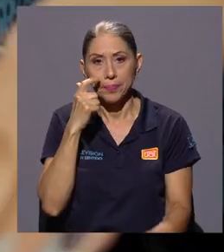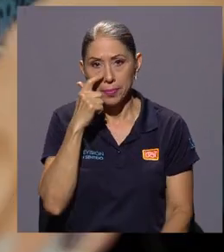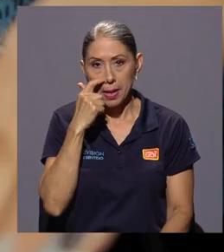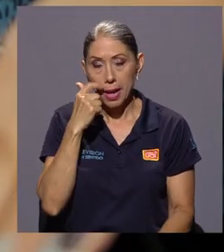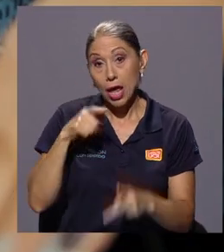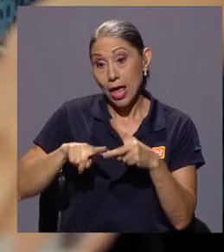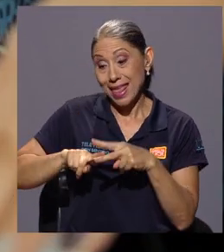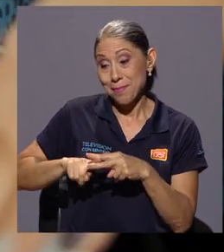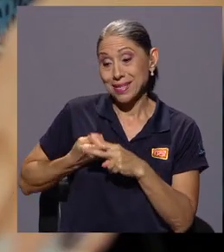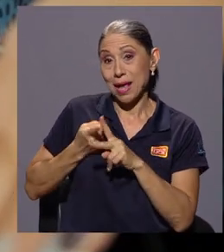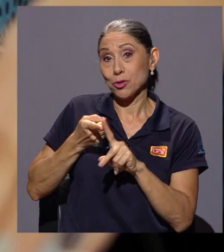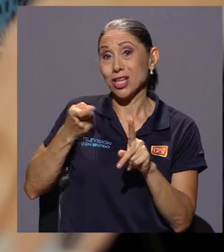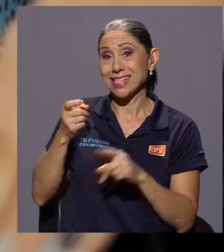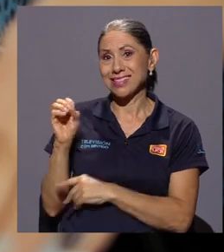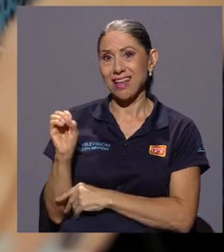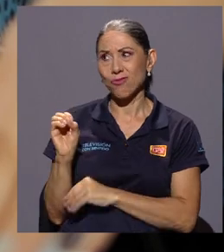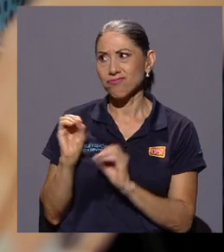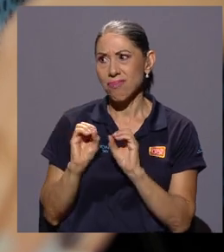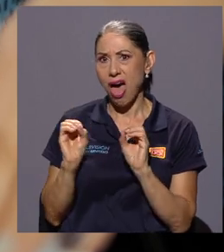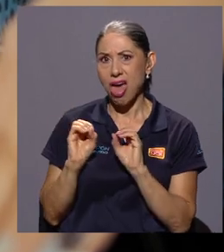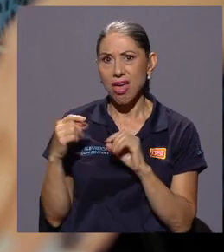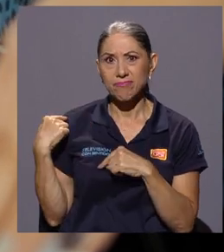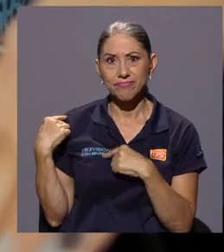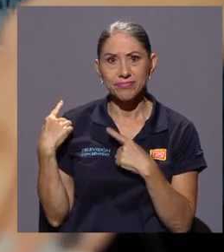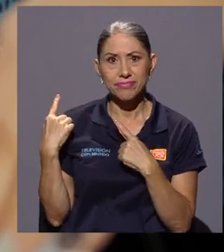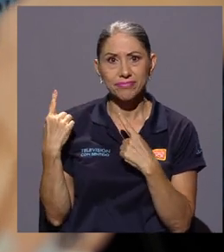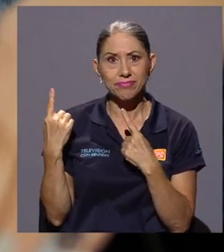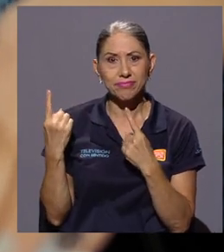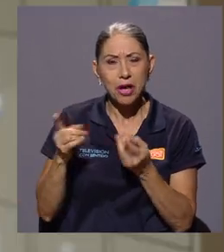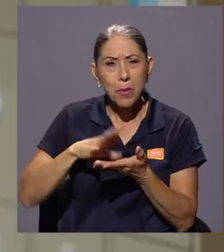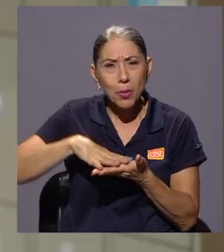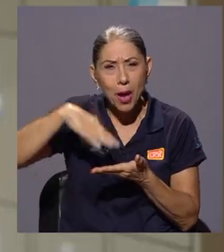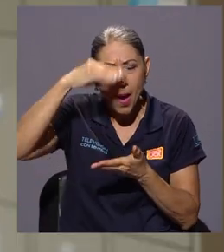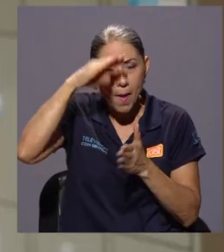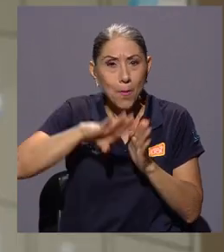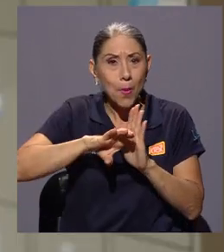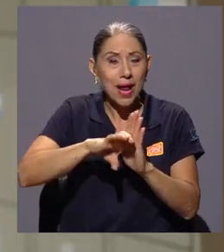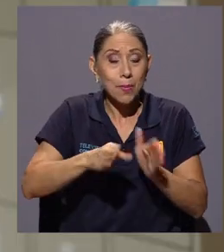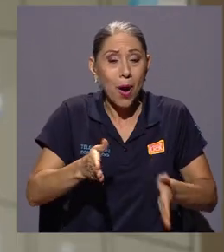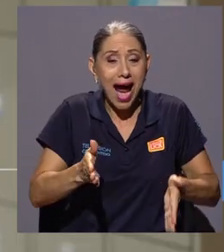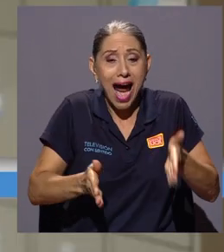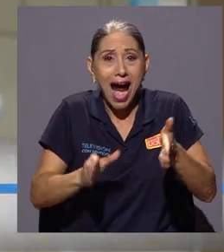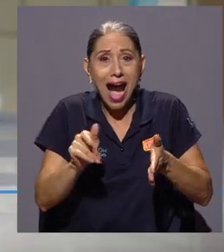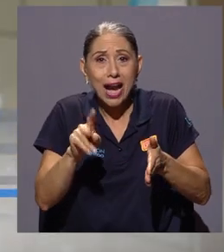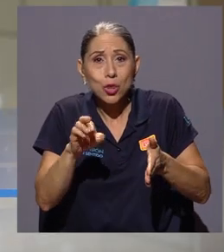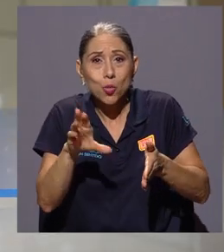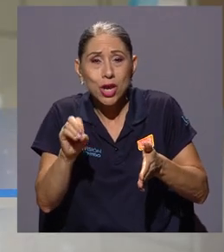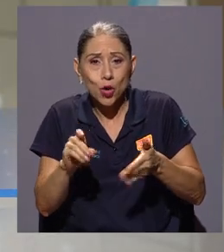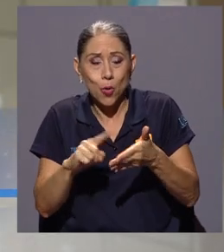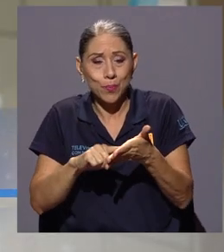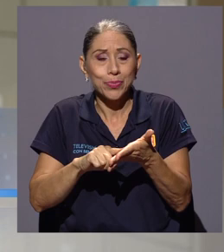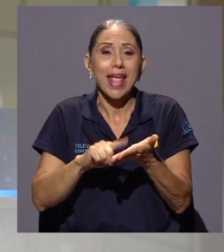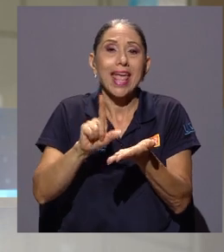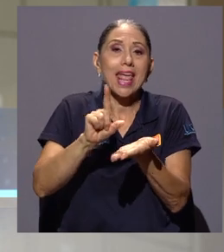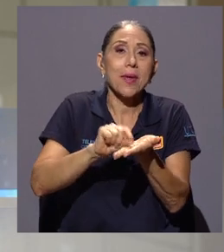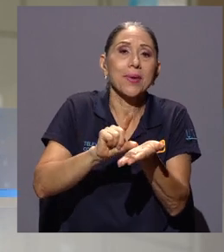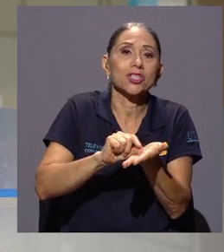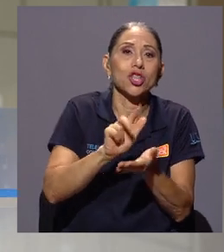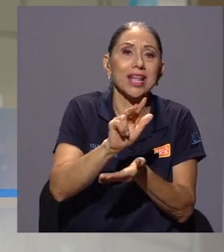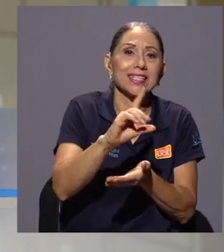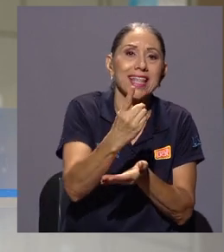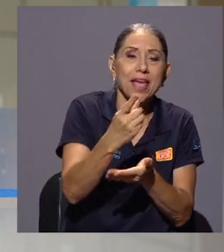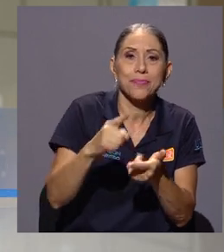Nosotros empezamos desde cero con todo esto y fuimos aprendiendo desde Arduino, impresión 3D, cortado láser,